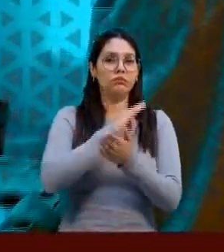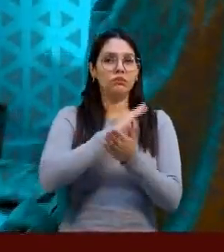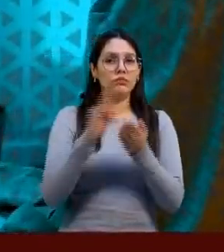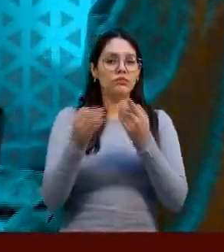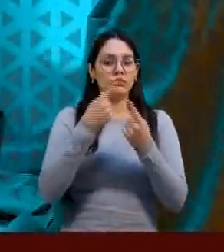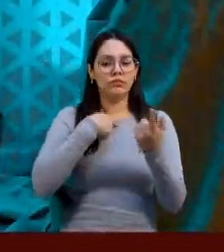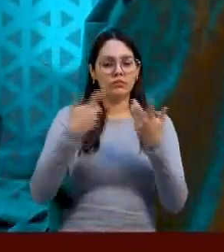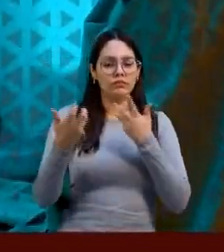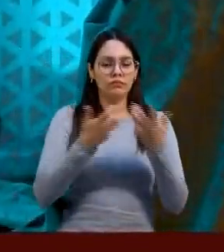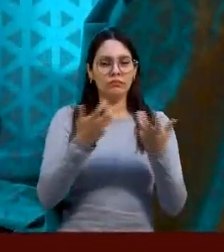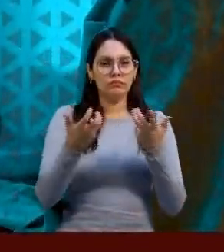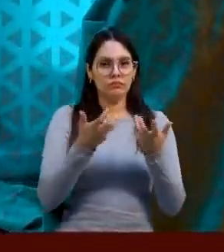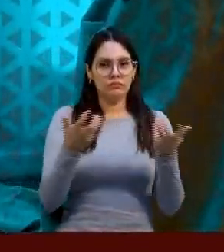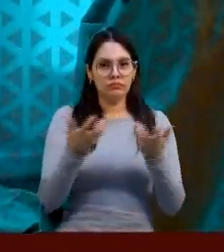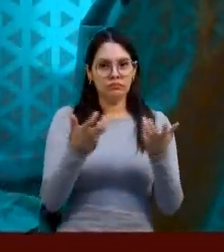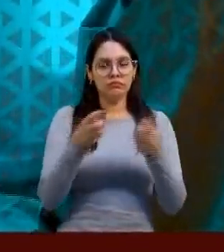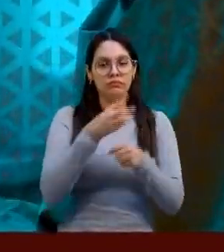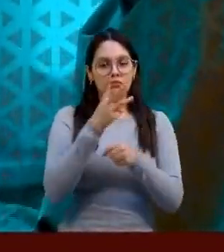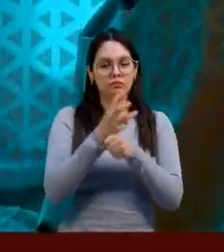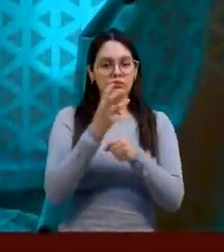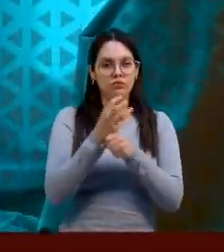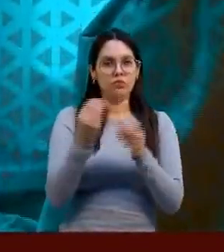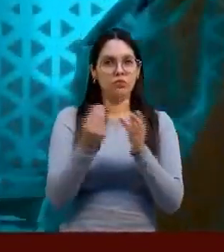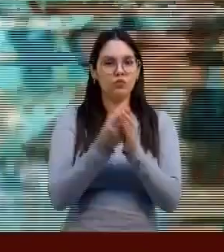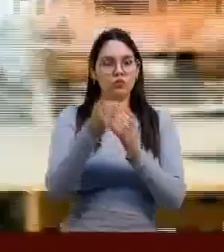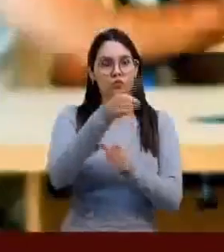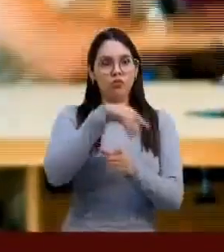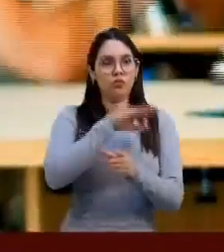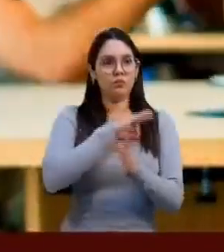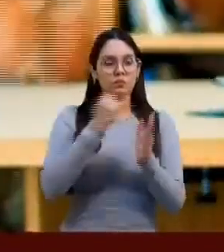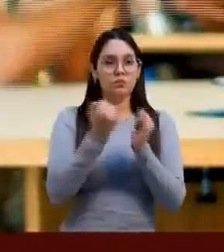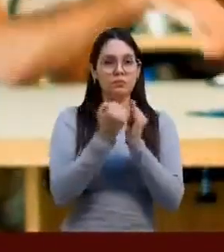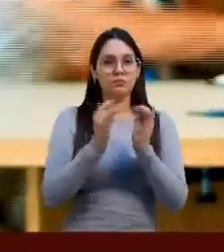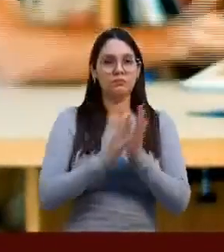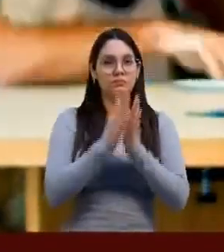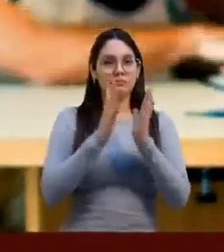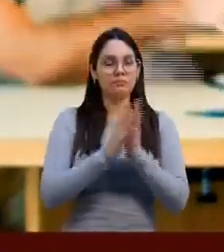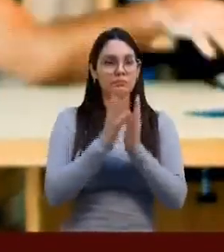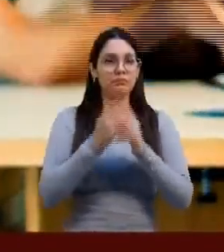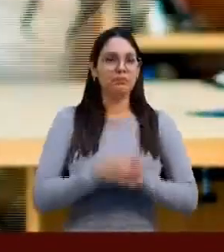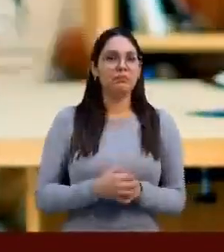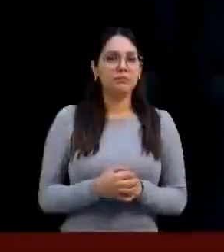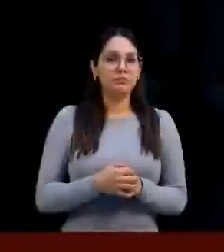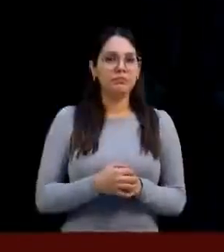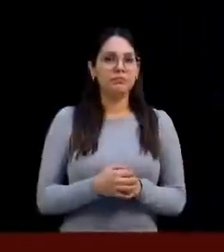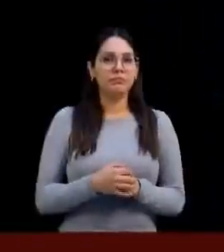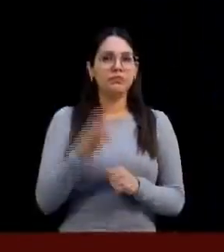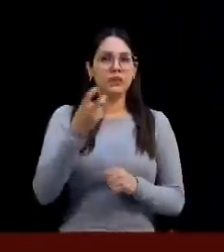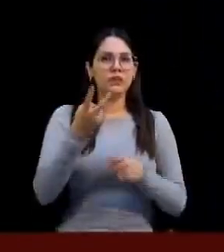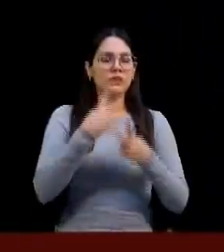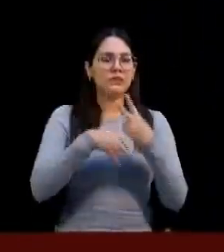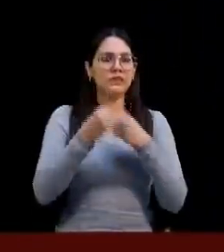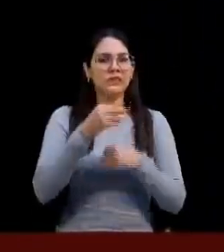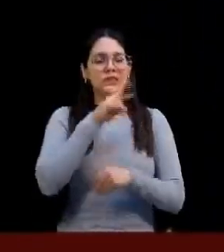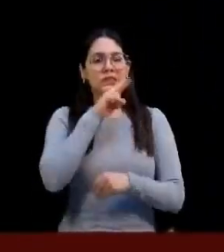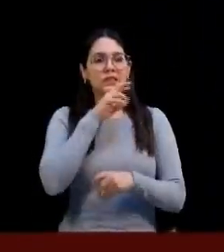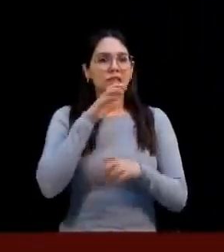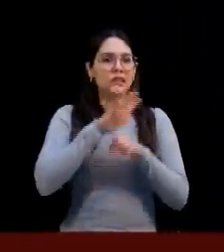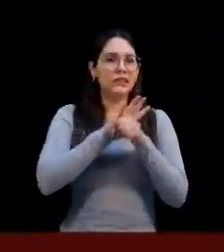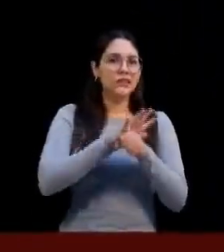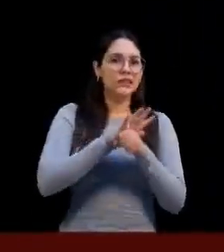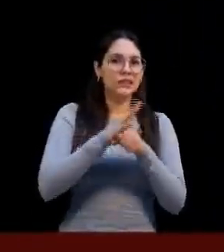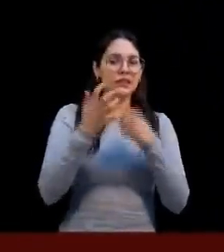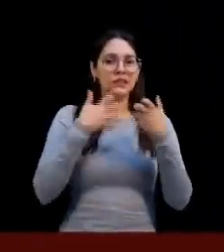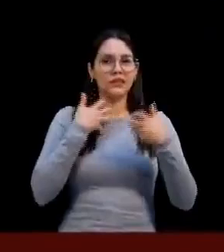un tercer curso y ustedes puedan participar. El tratamiento de estas fuentes de estrés, que van desde la carga laboral